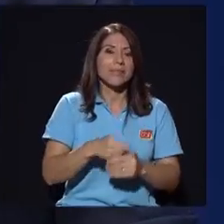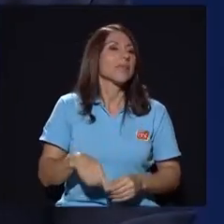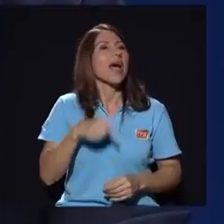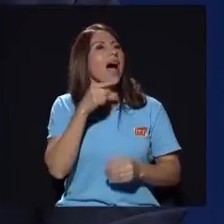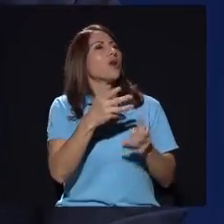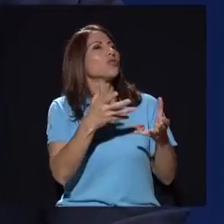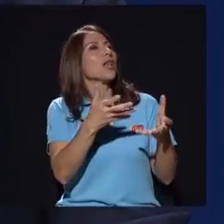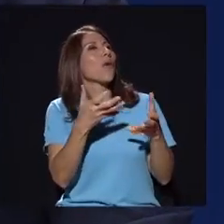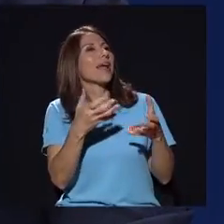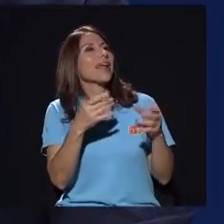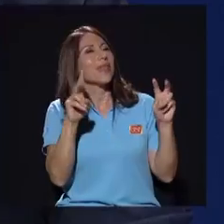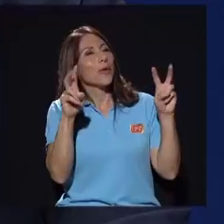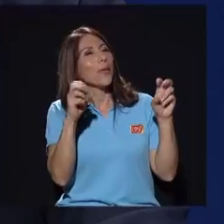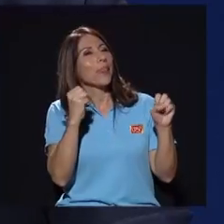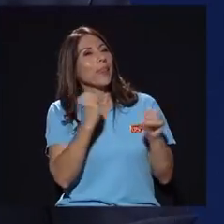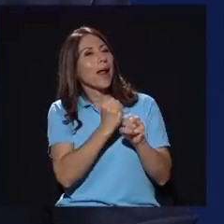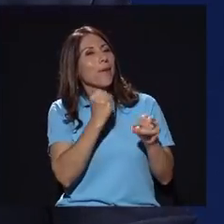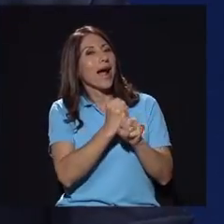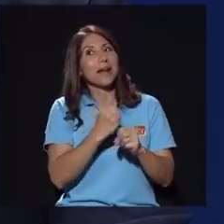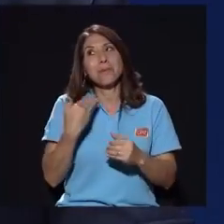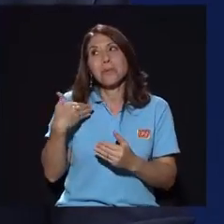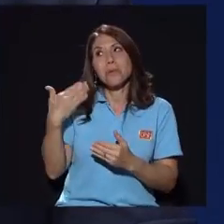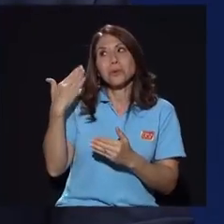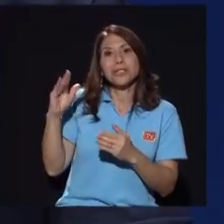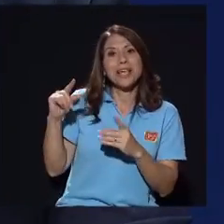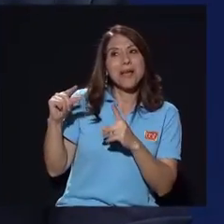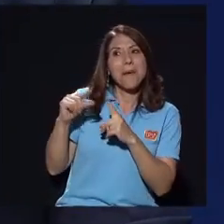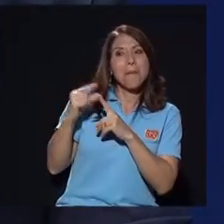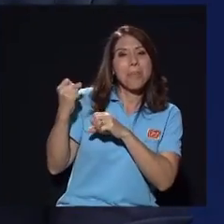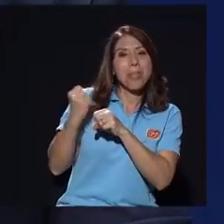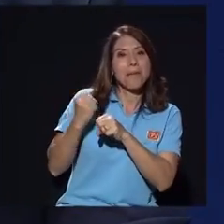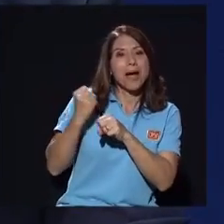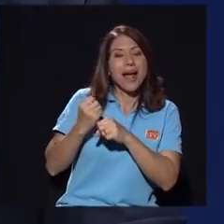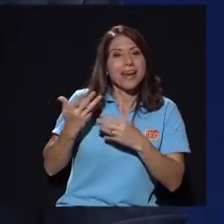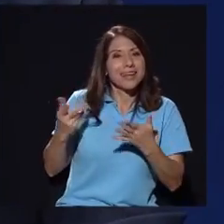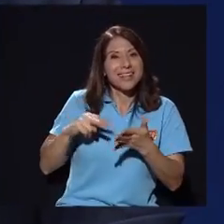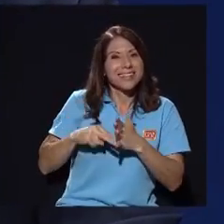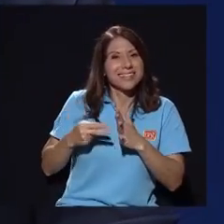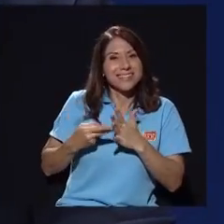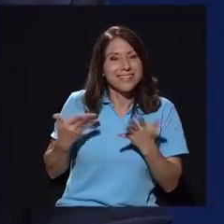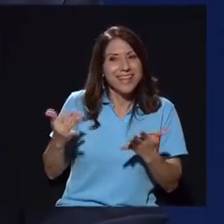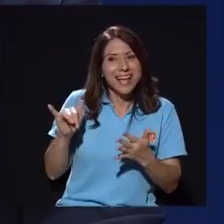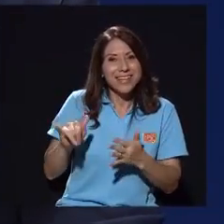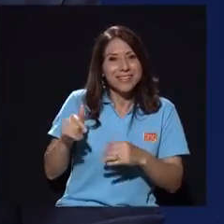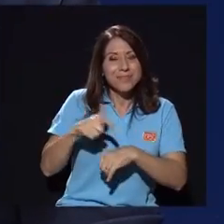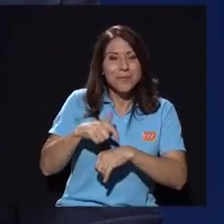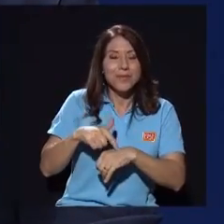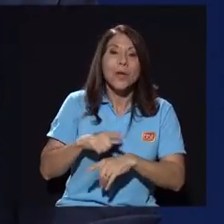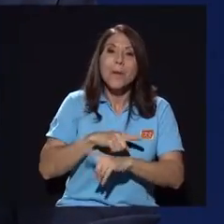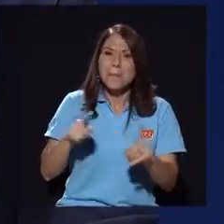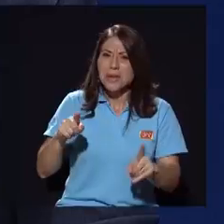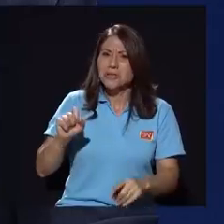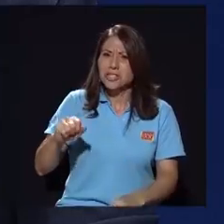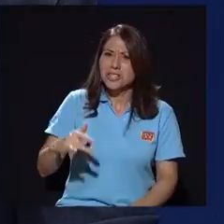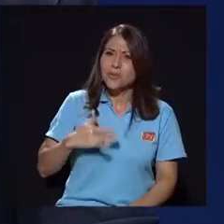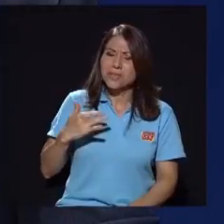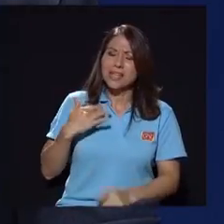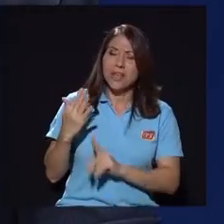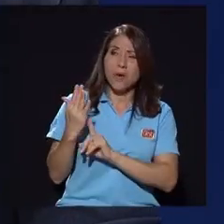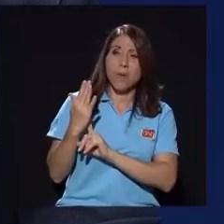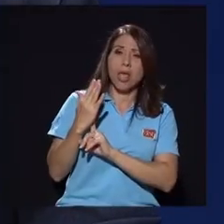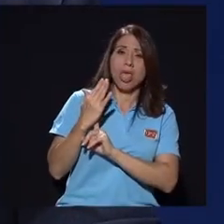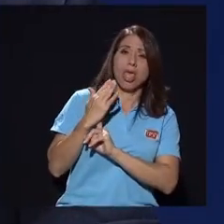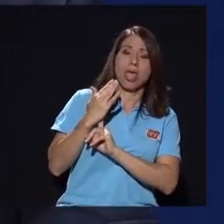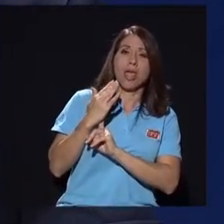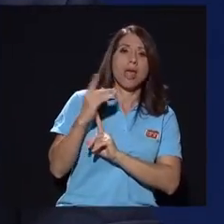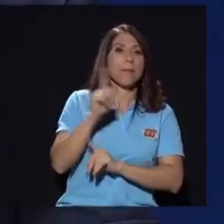es que no sé qué es trabajar pero sí me he sentido intimidado en algún momento pero a ver esa intimidación no quiere decir que